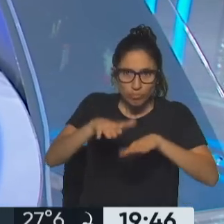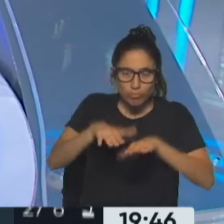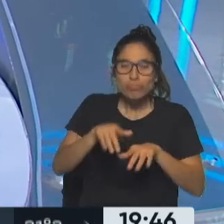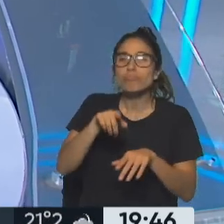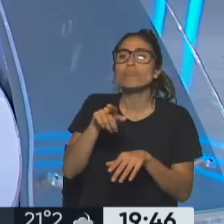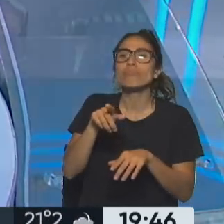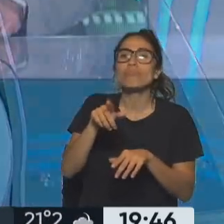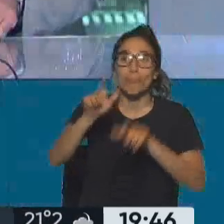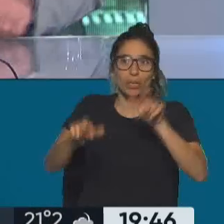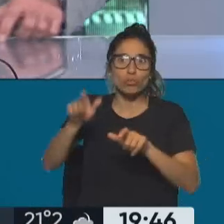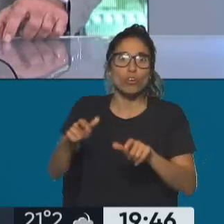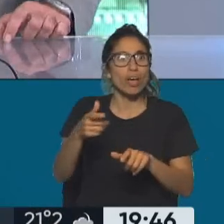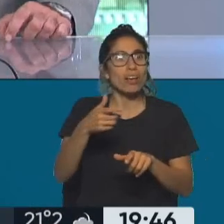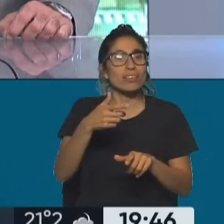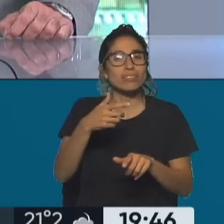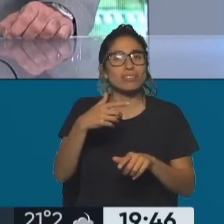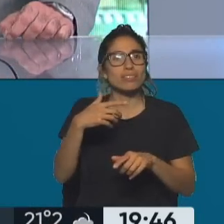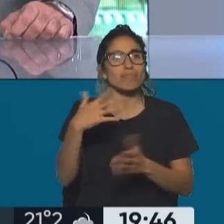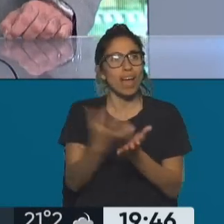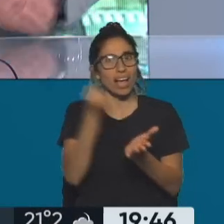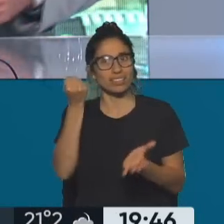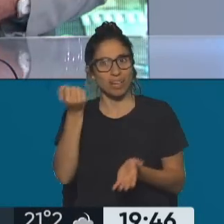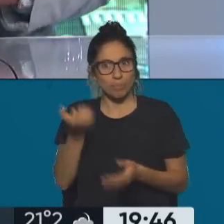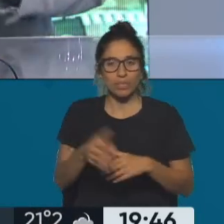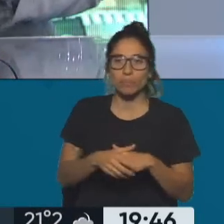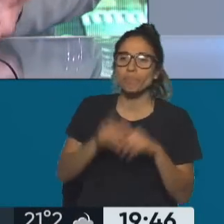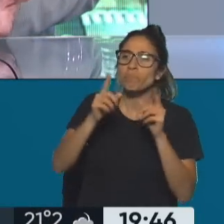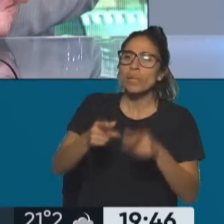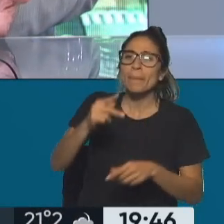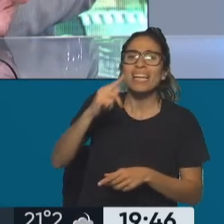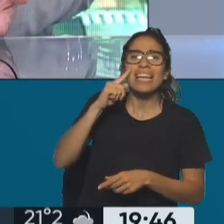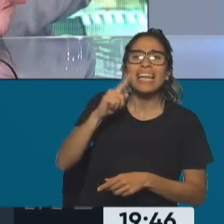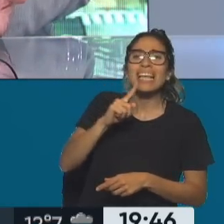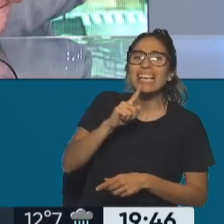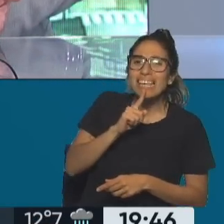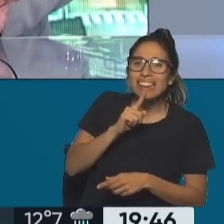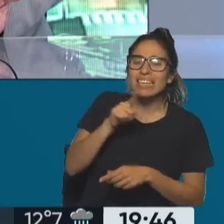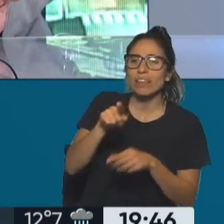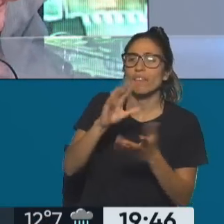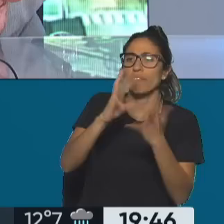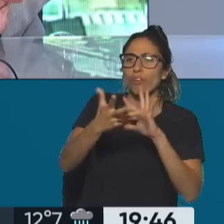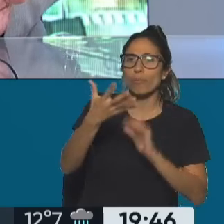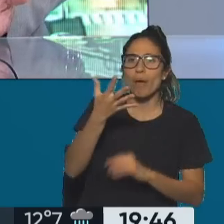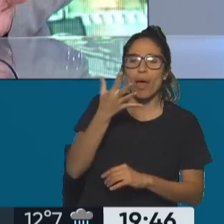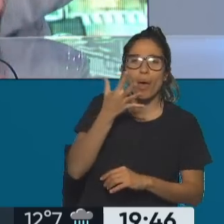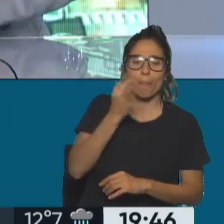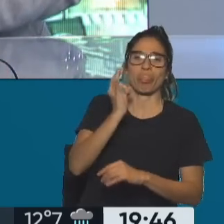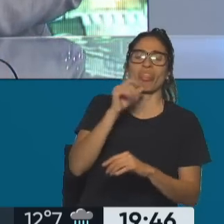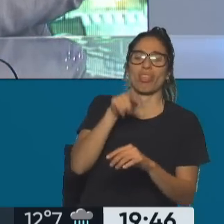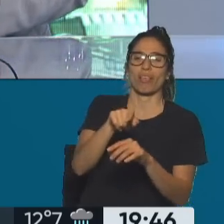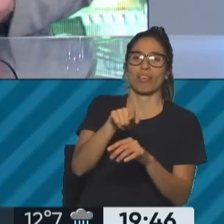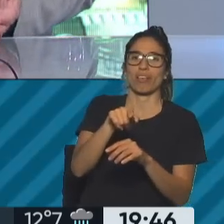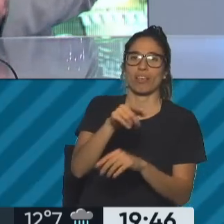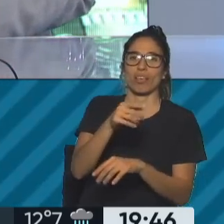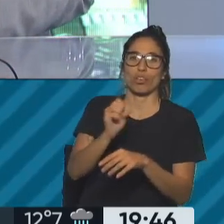detección del COVID, no había kit de detección del COVID porque los países que monopolizan el conocimiento, monopolizan el